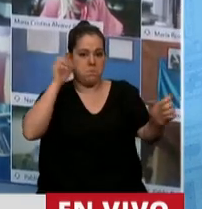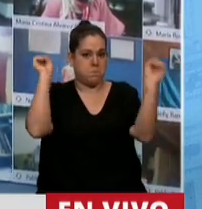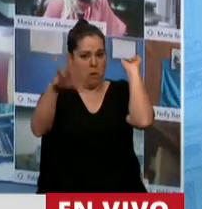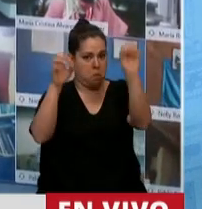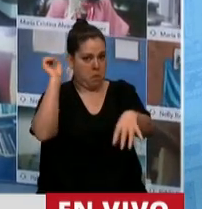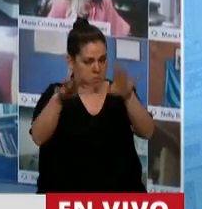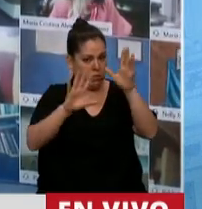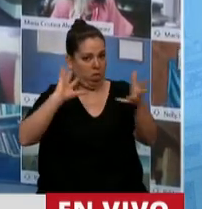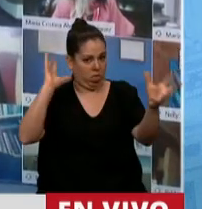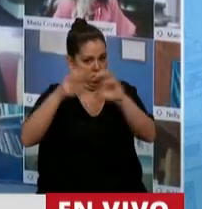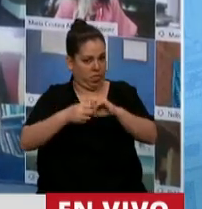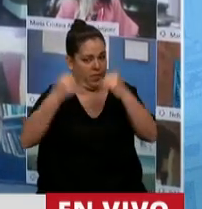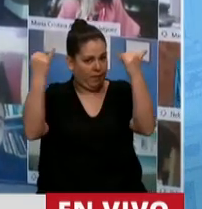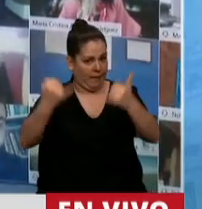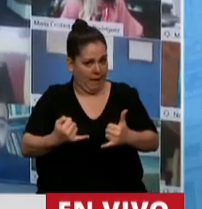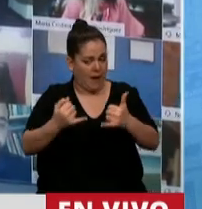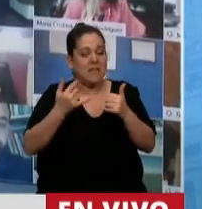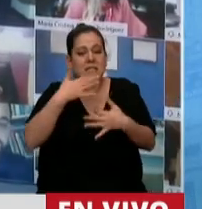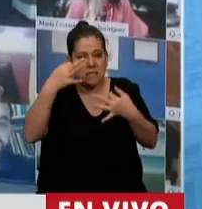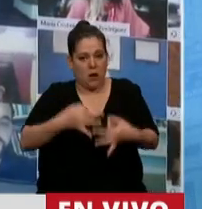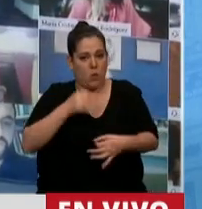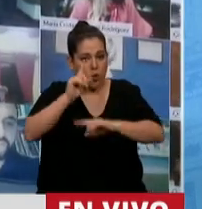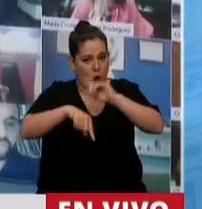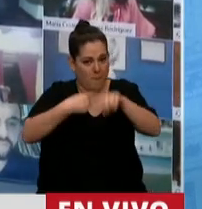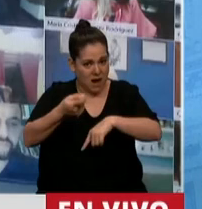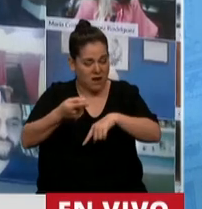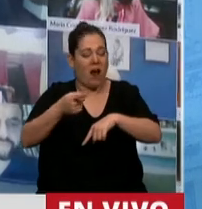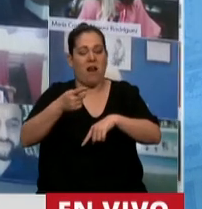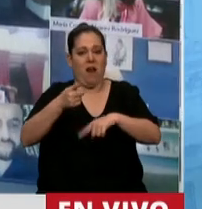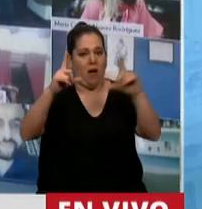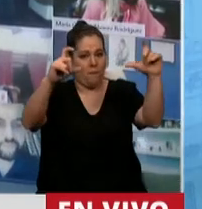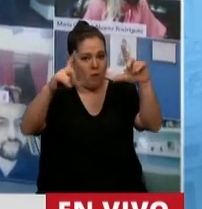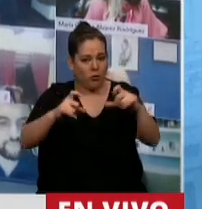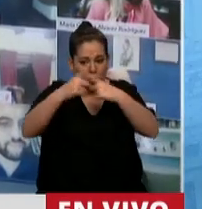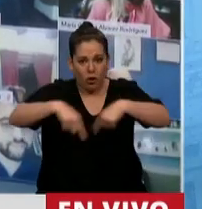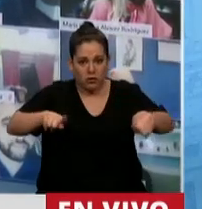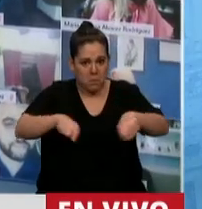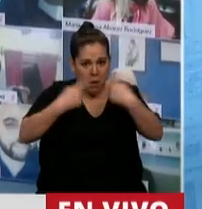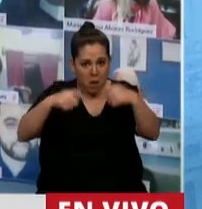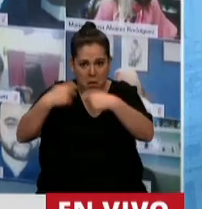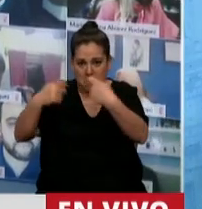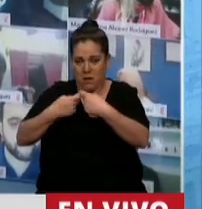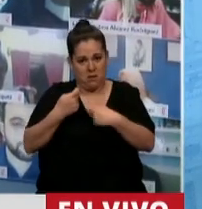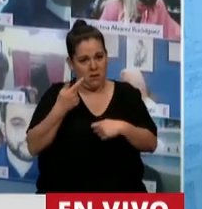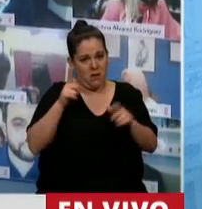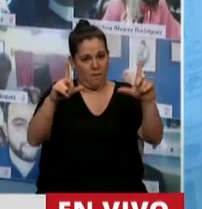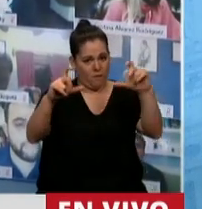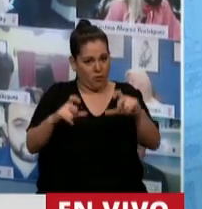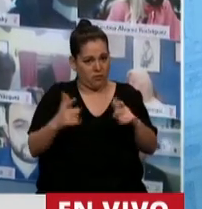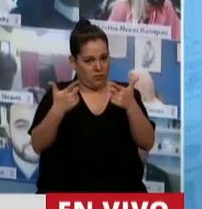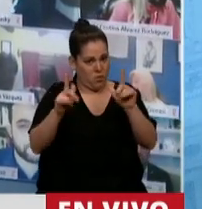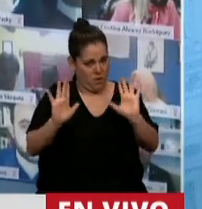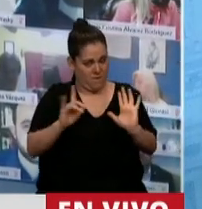seguramente estas fotos no van a estar en los diarios, como tampoco van a estar en los